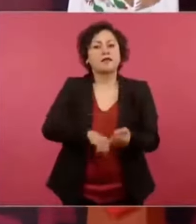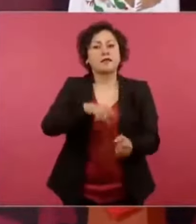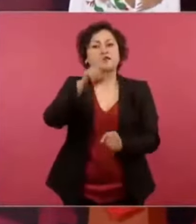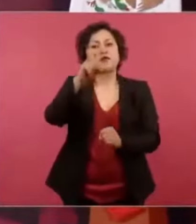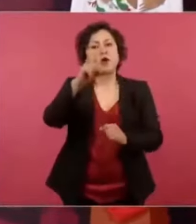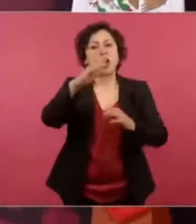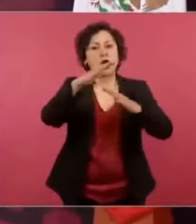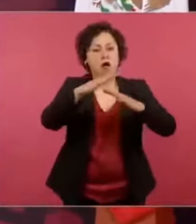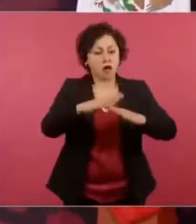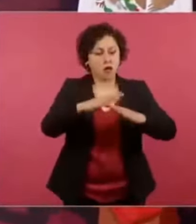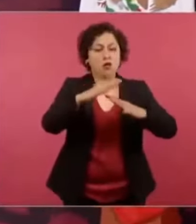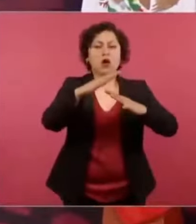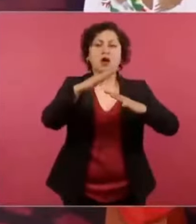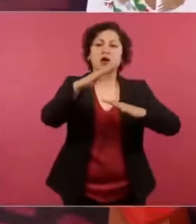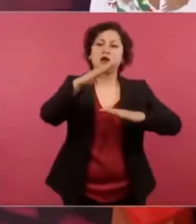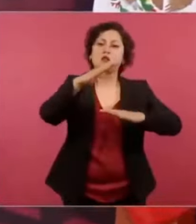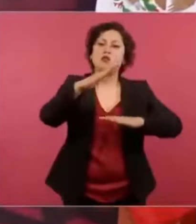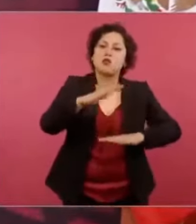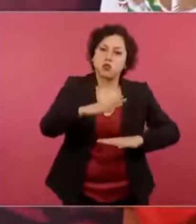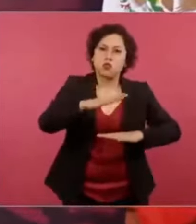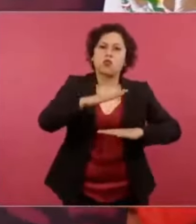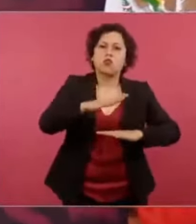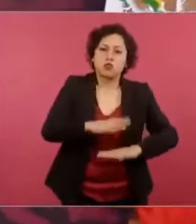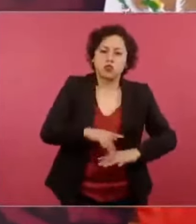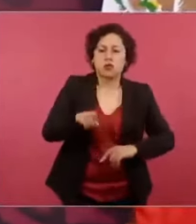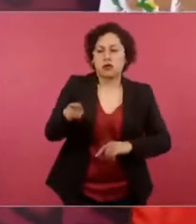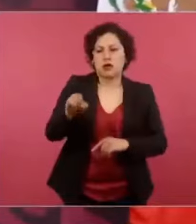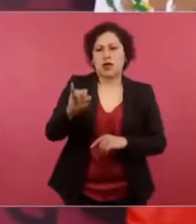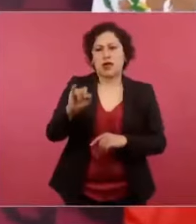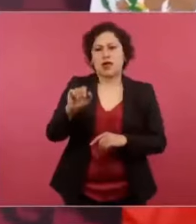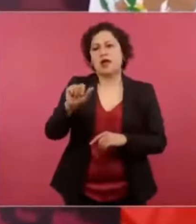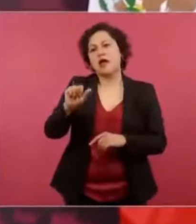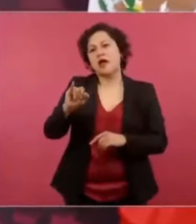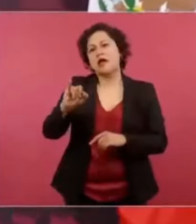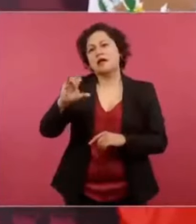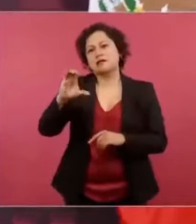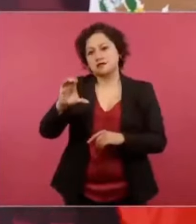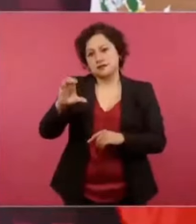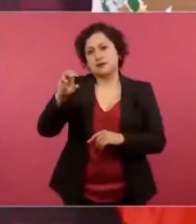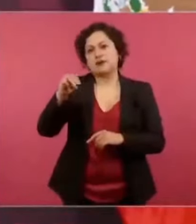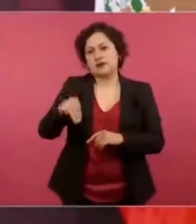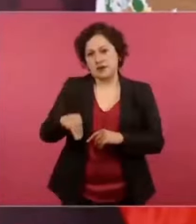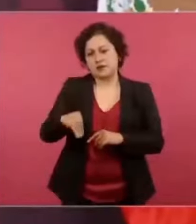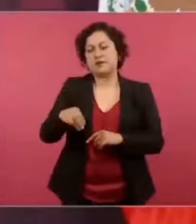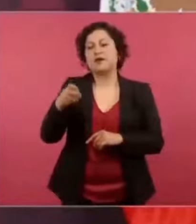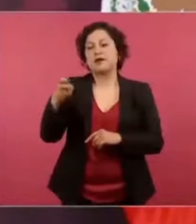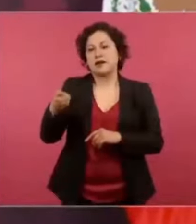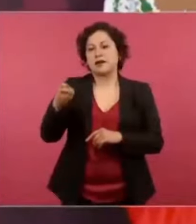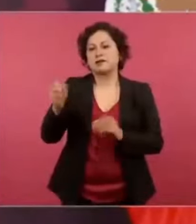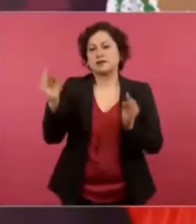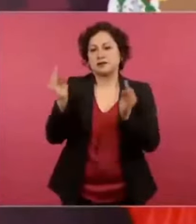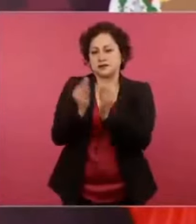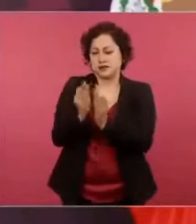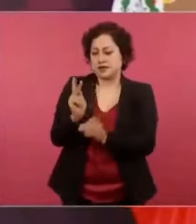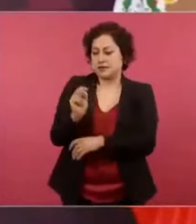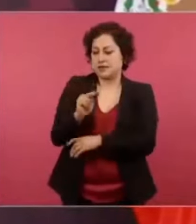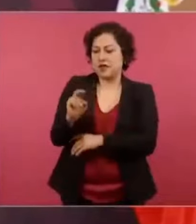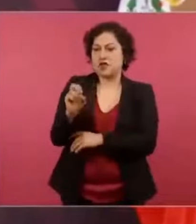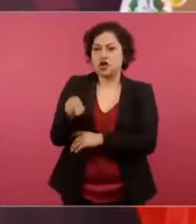Peñón, el Aeropuerto Nuevo lo querían hacer